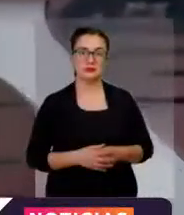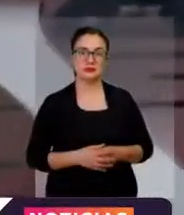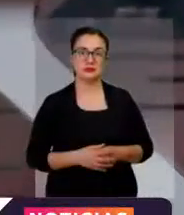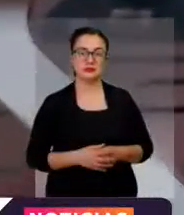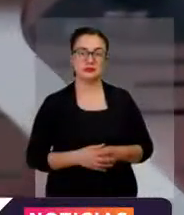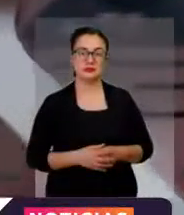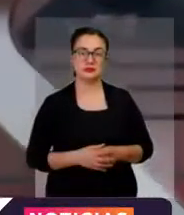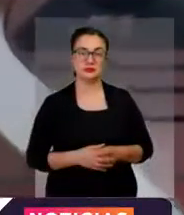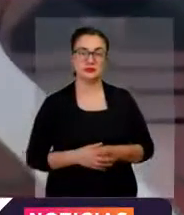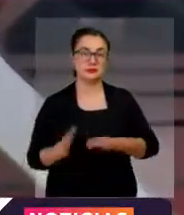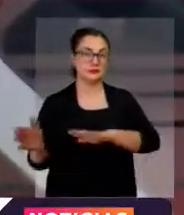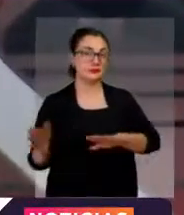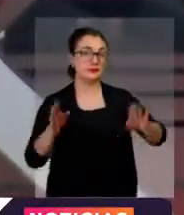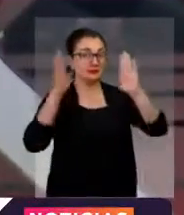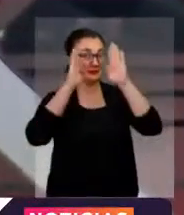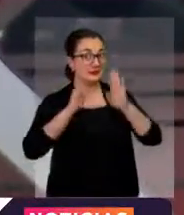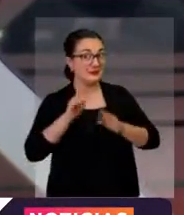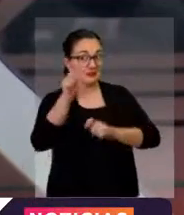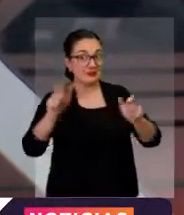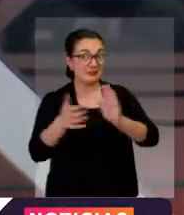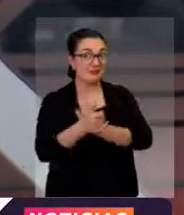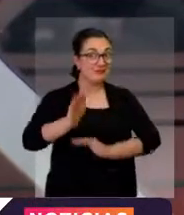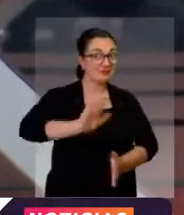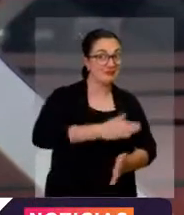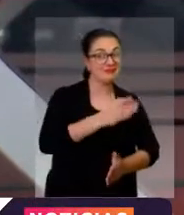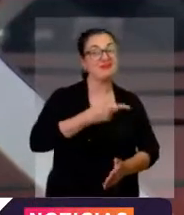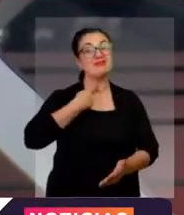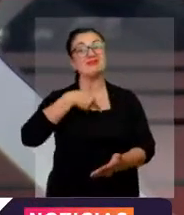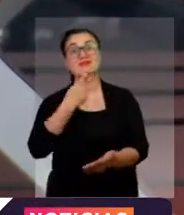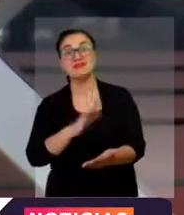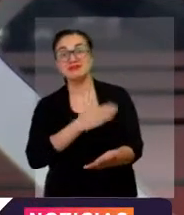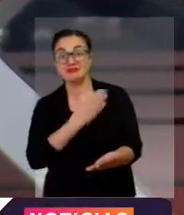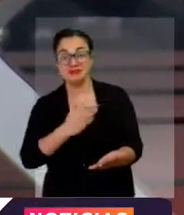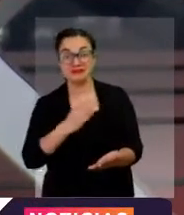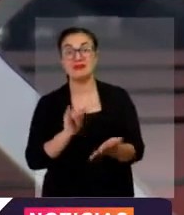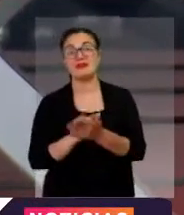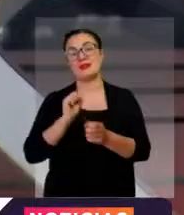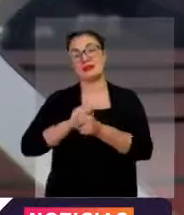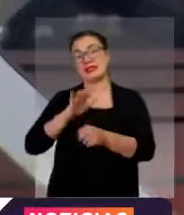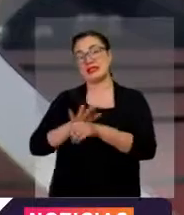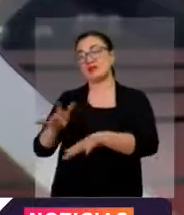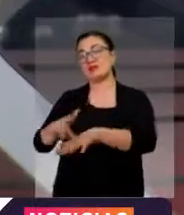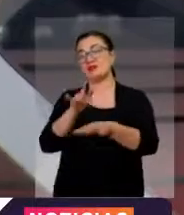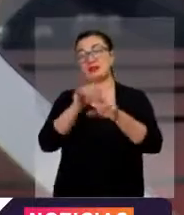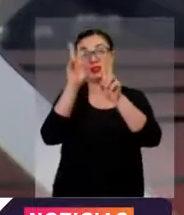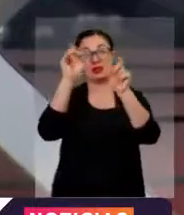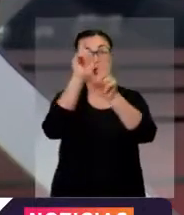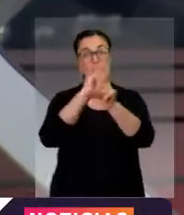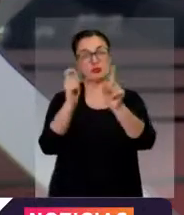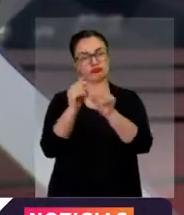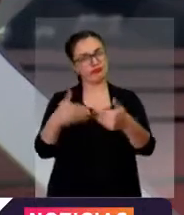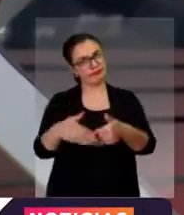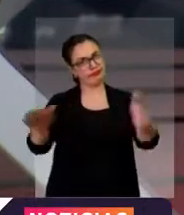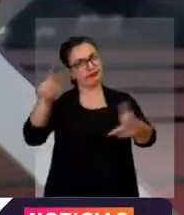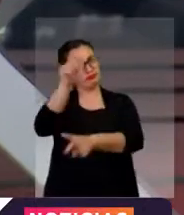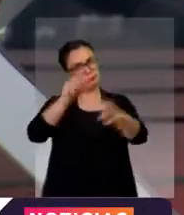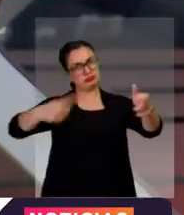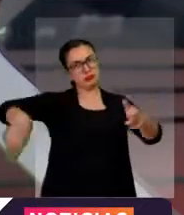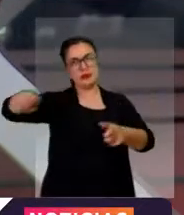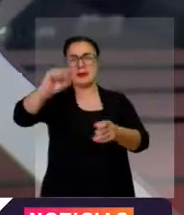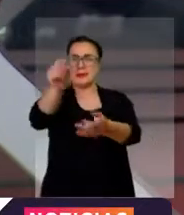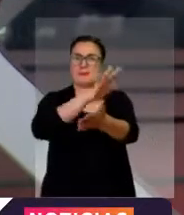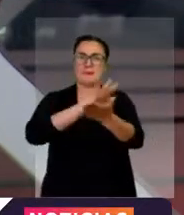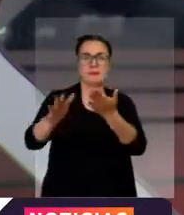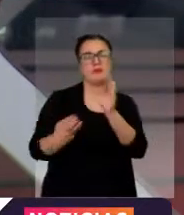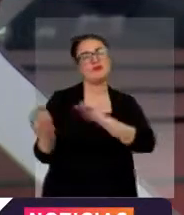Y atención músicos y cantantes, porque el Programa Distrital de Estímulos para la Cultura abre la convocatoria Beca Producción